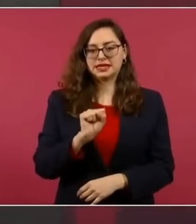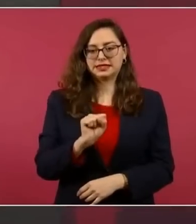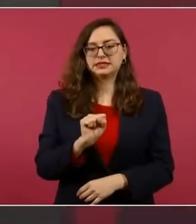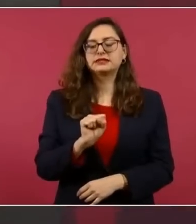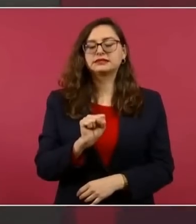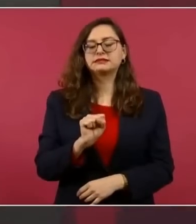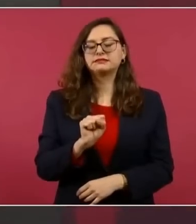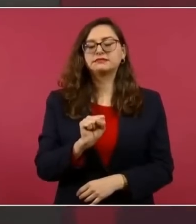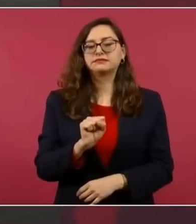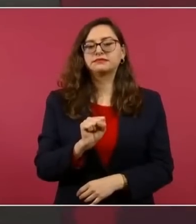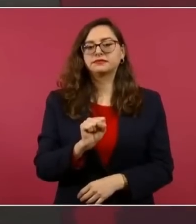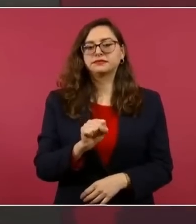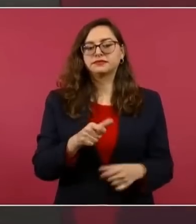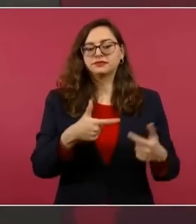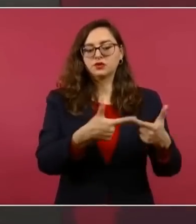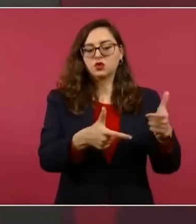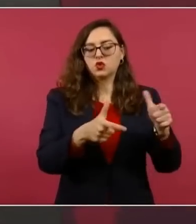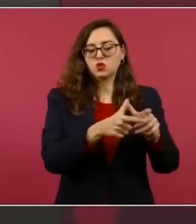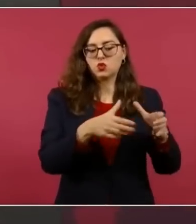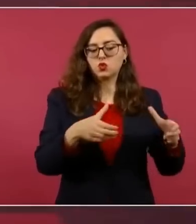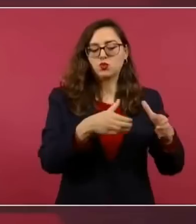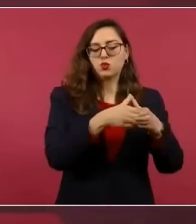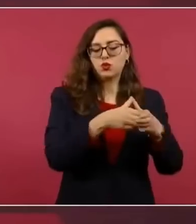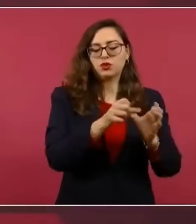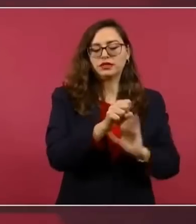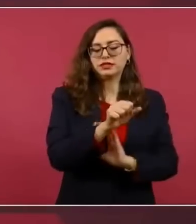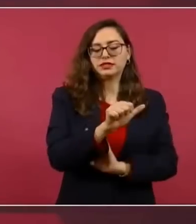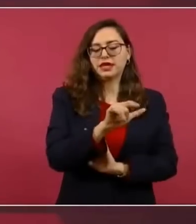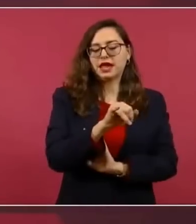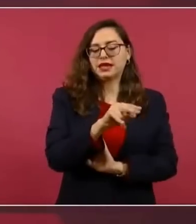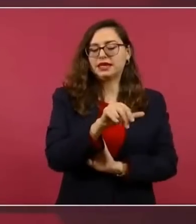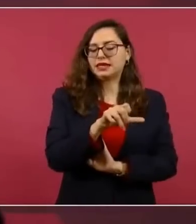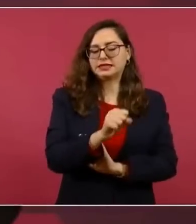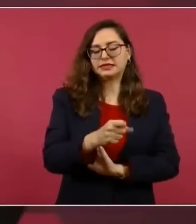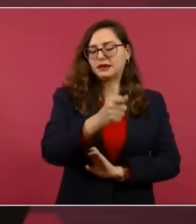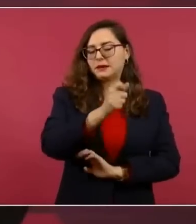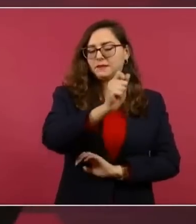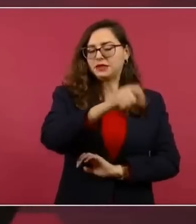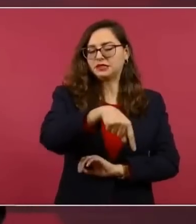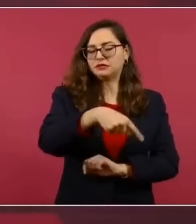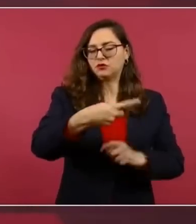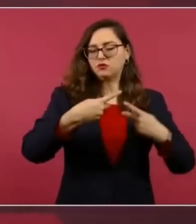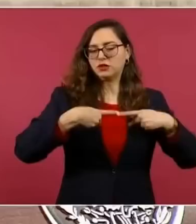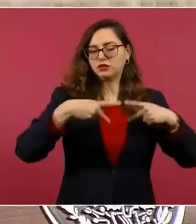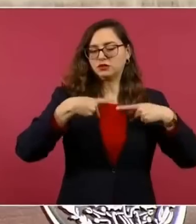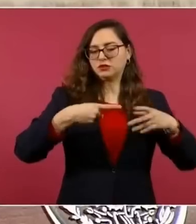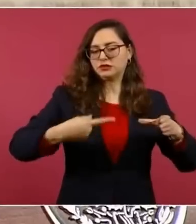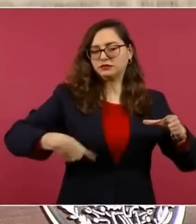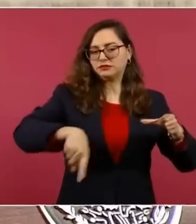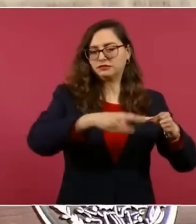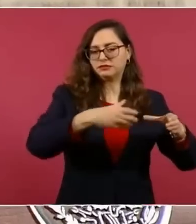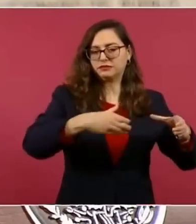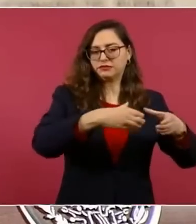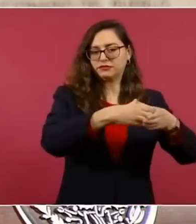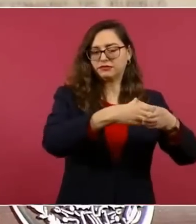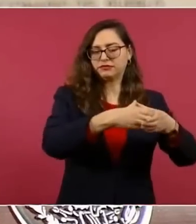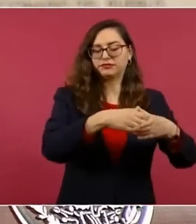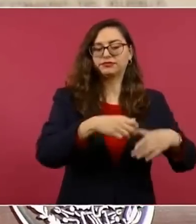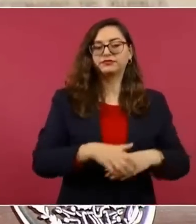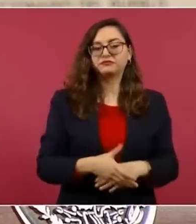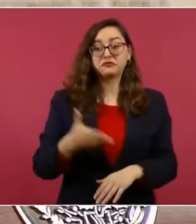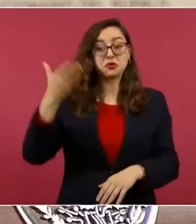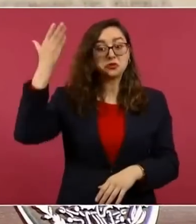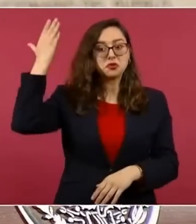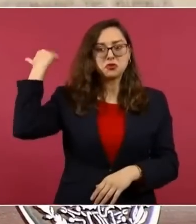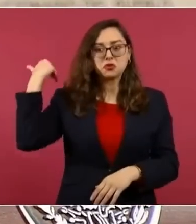es del grupo de Salinas, como Iriar, como todos que vienen de tiempo atrás